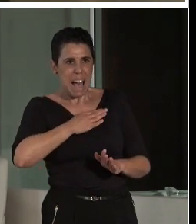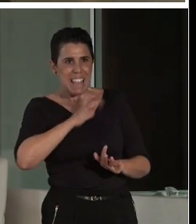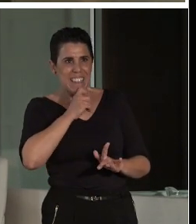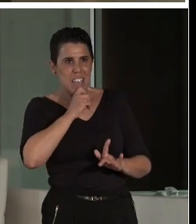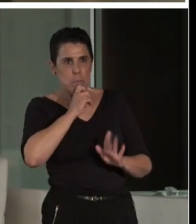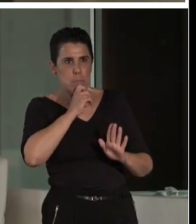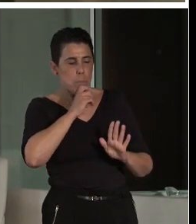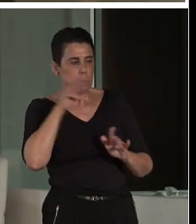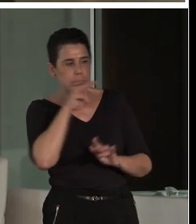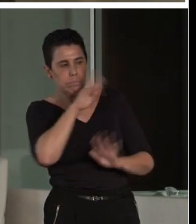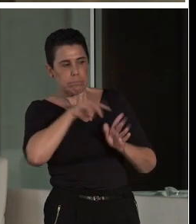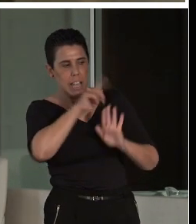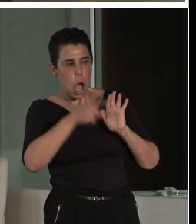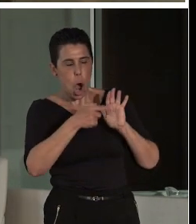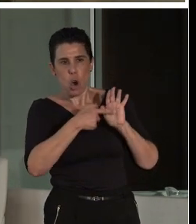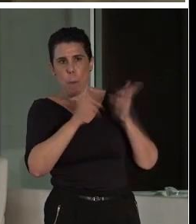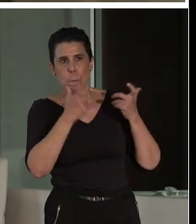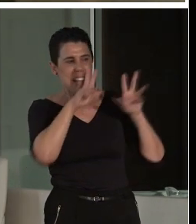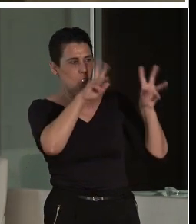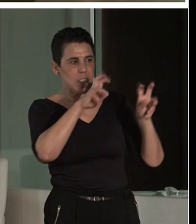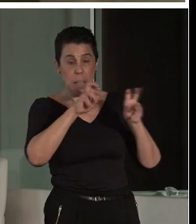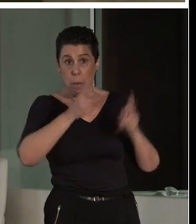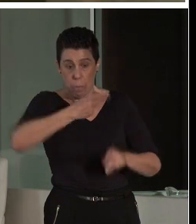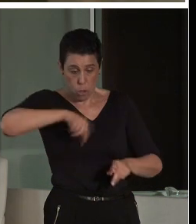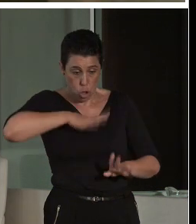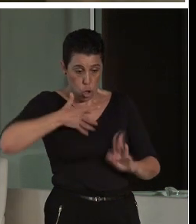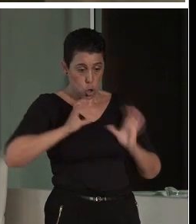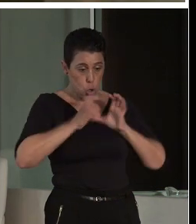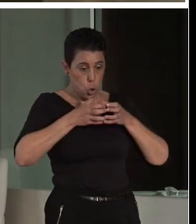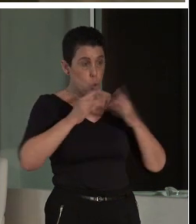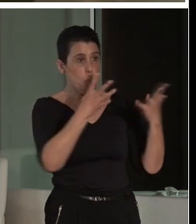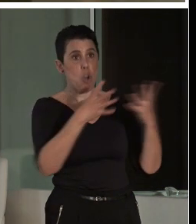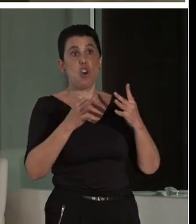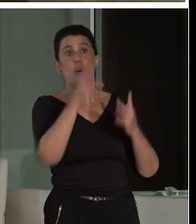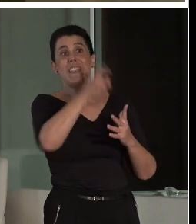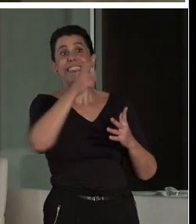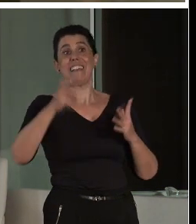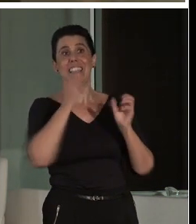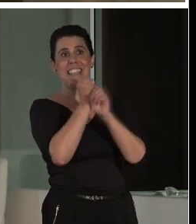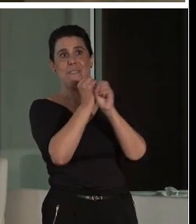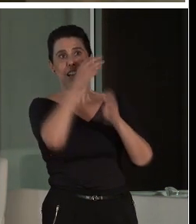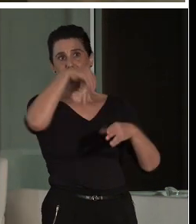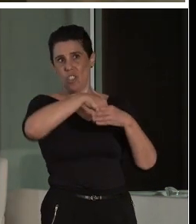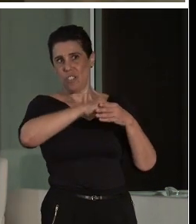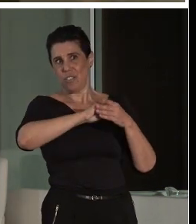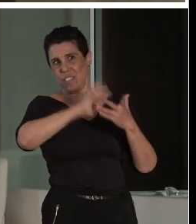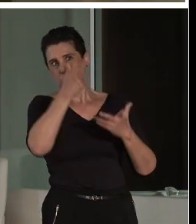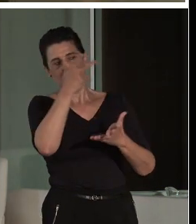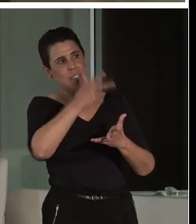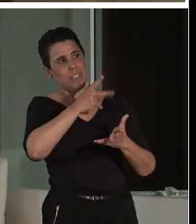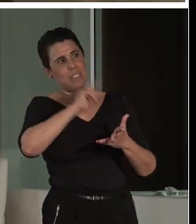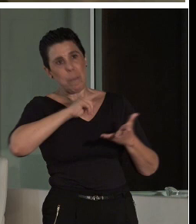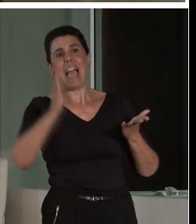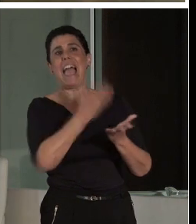Afortunadamente para nosotros es muy complejo, somos más de 90 personas fijas trabajando, más los eventuales que nos